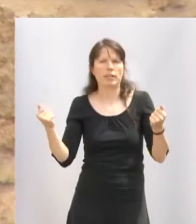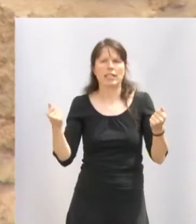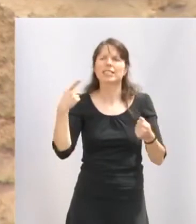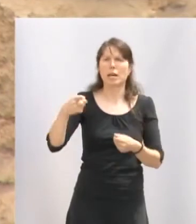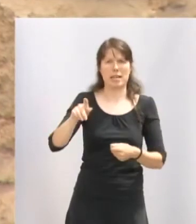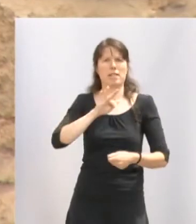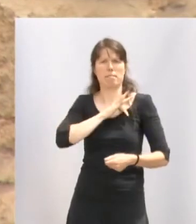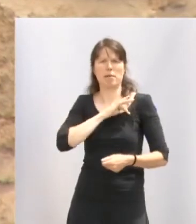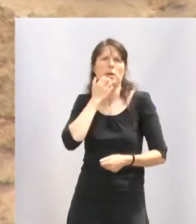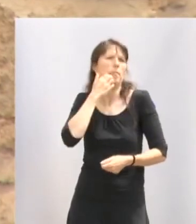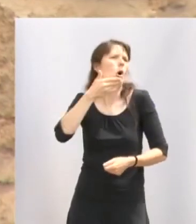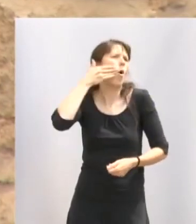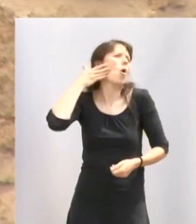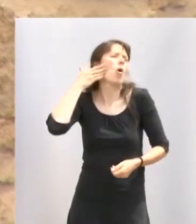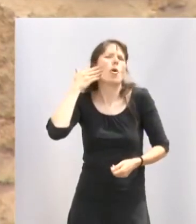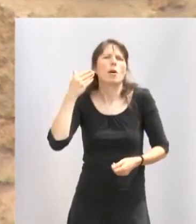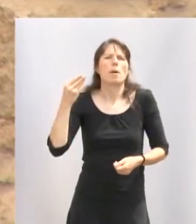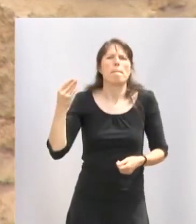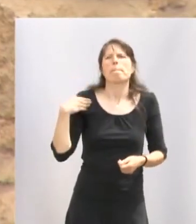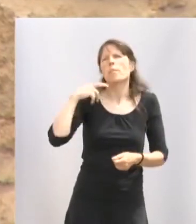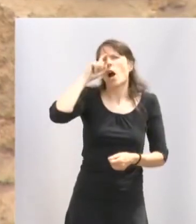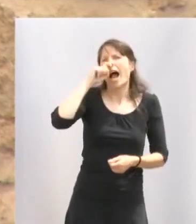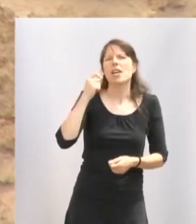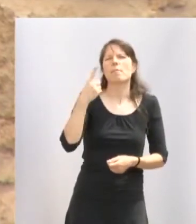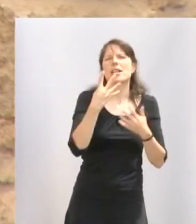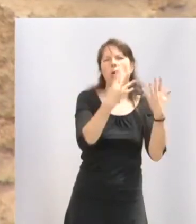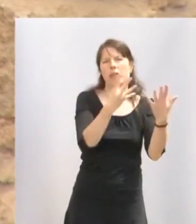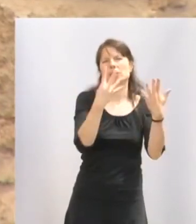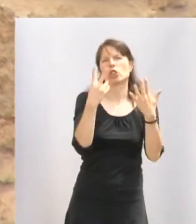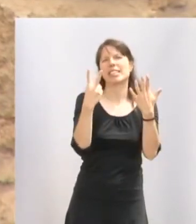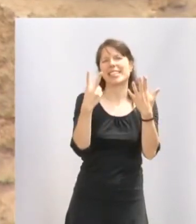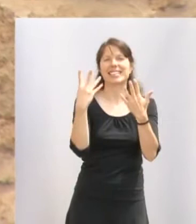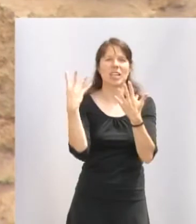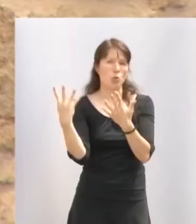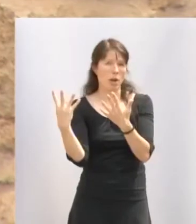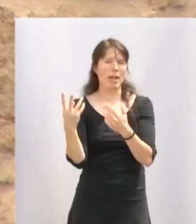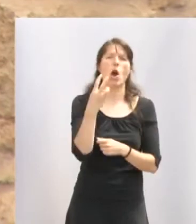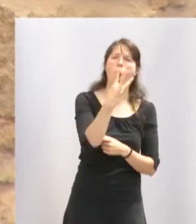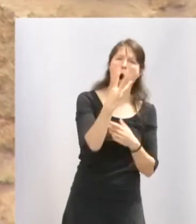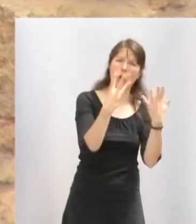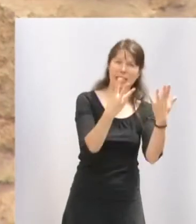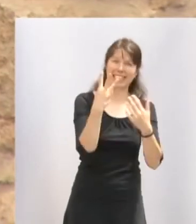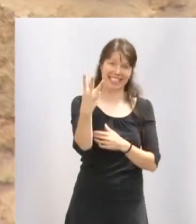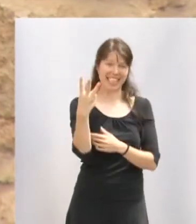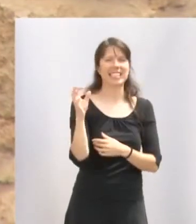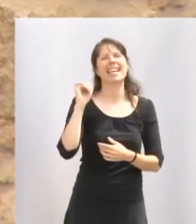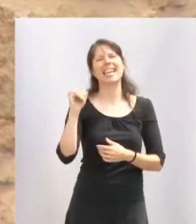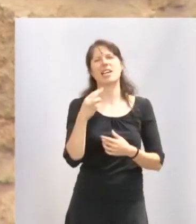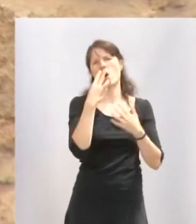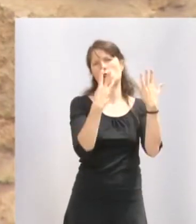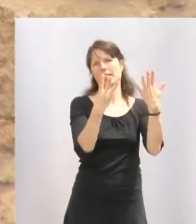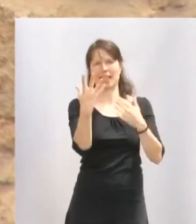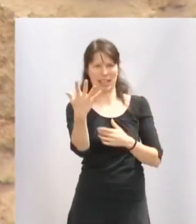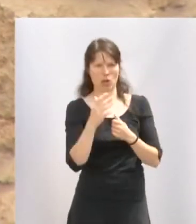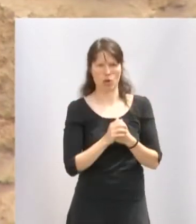enorgullecen de haber sido reconocidos populares en Rioja en los años 1979, 83 y 85. A